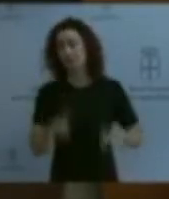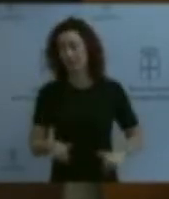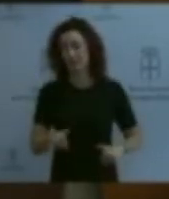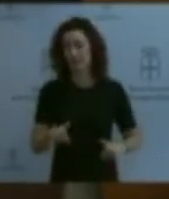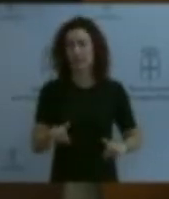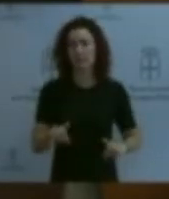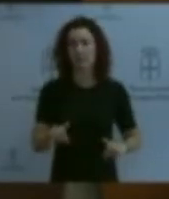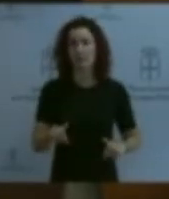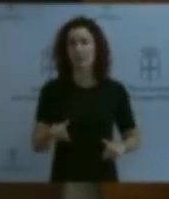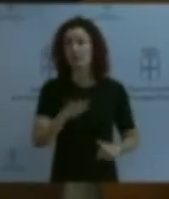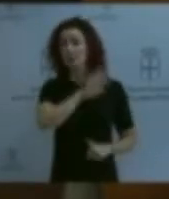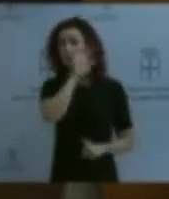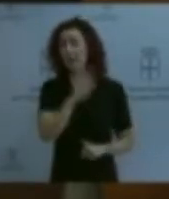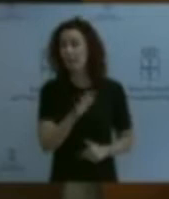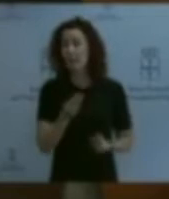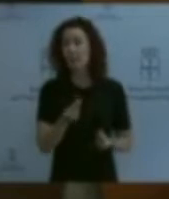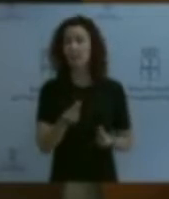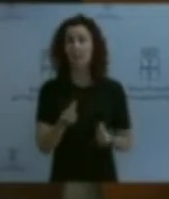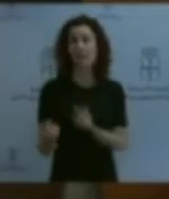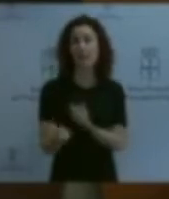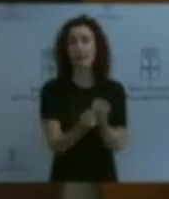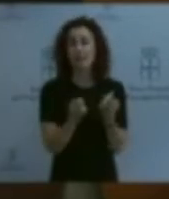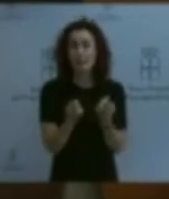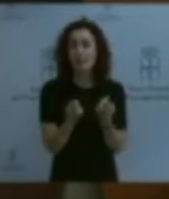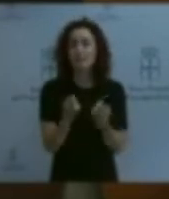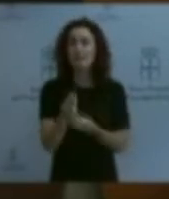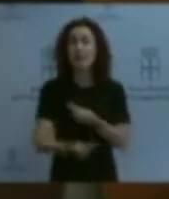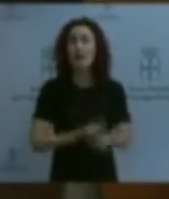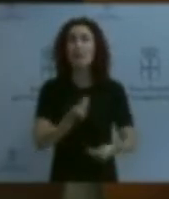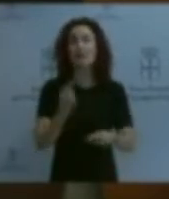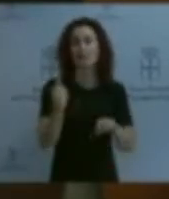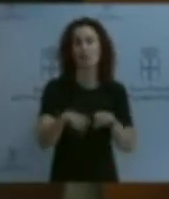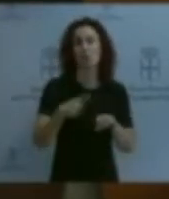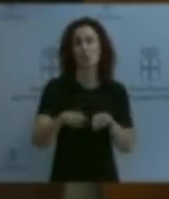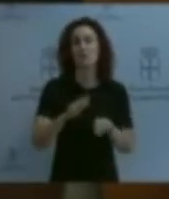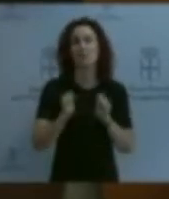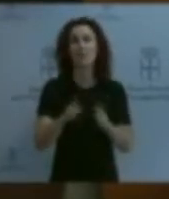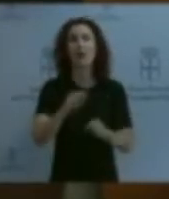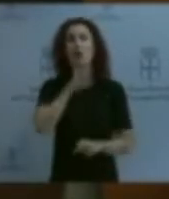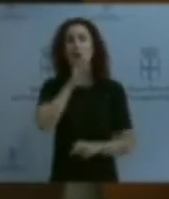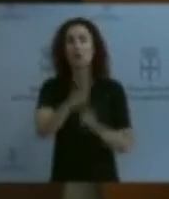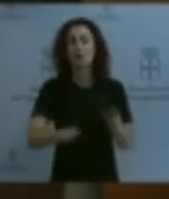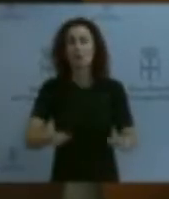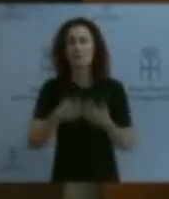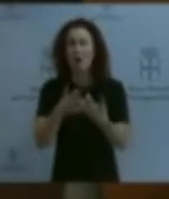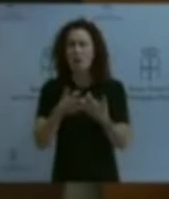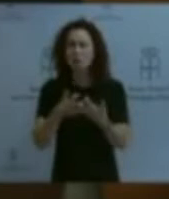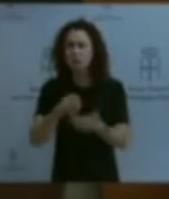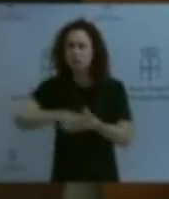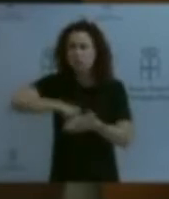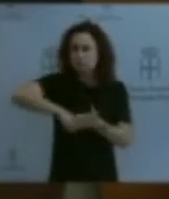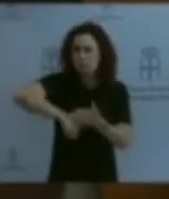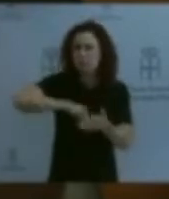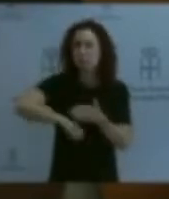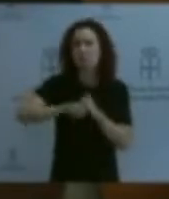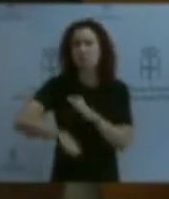necesidad de hacer cosas que dejen contenta a la gente, pero no pelear duramente por esos niños y esas niñas a quienes se dice defender, y porque tenemos que pelear